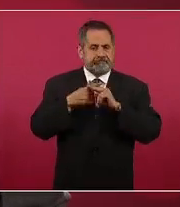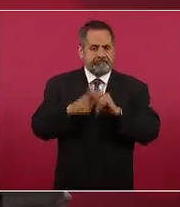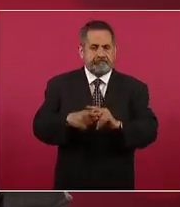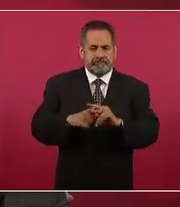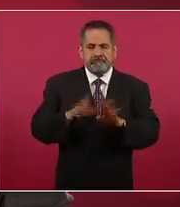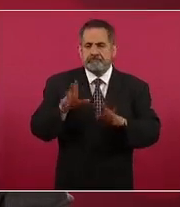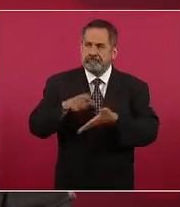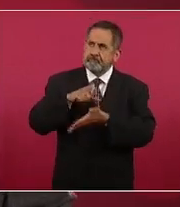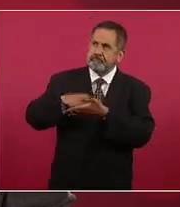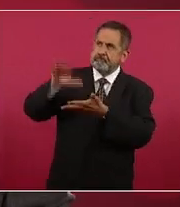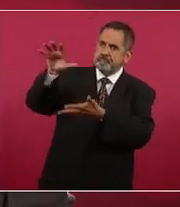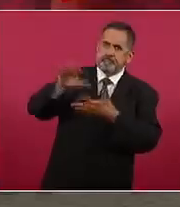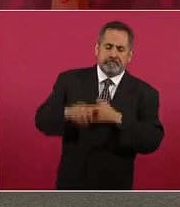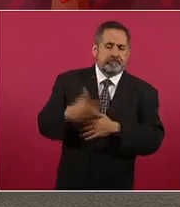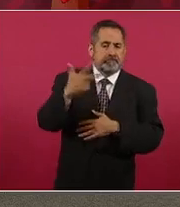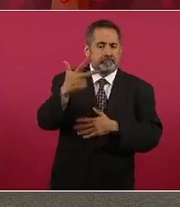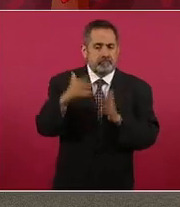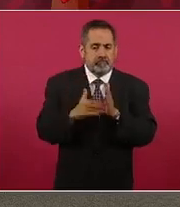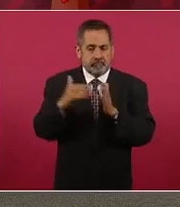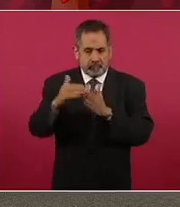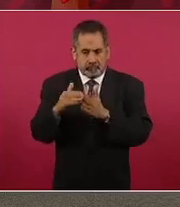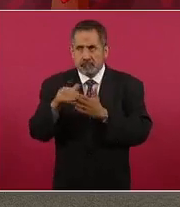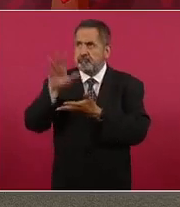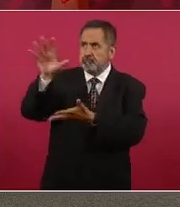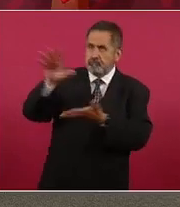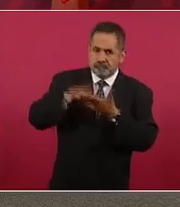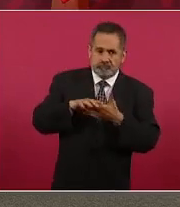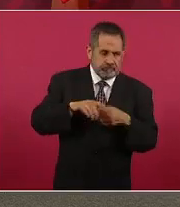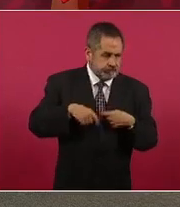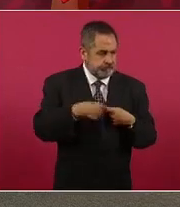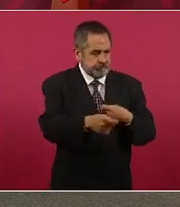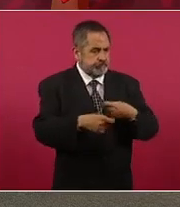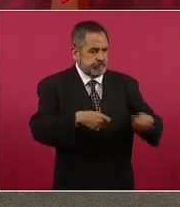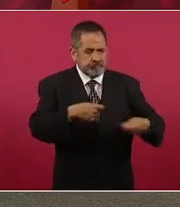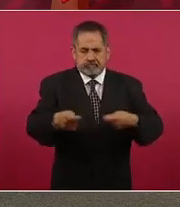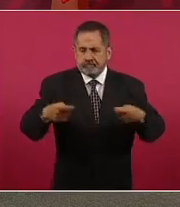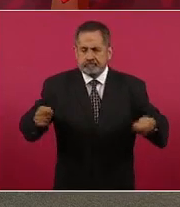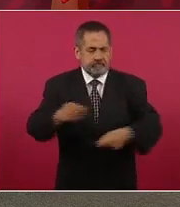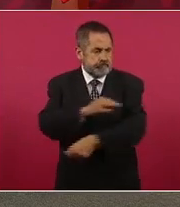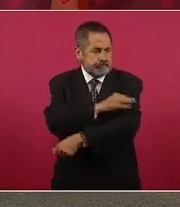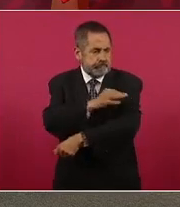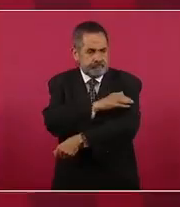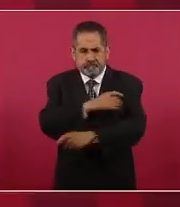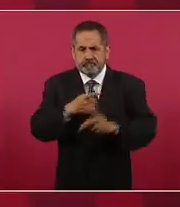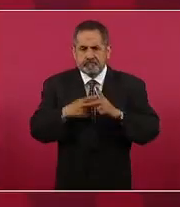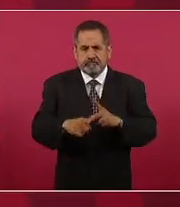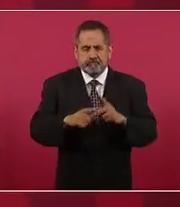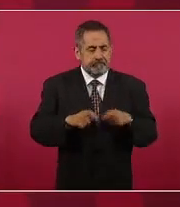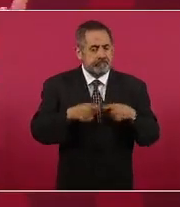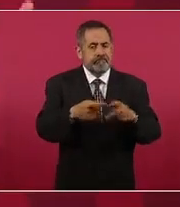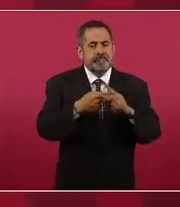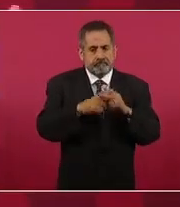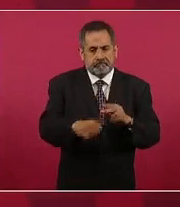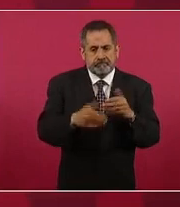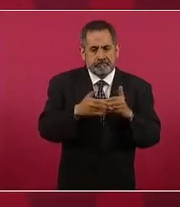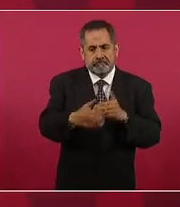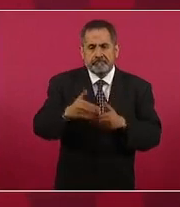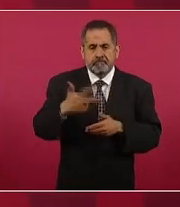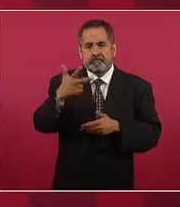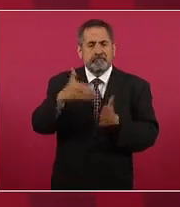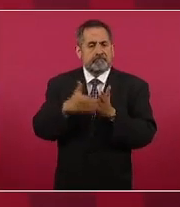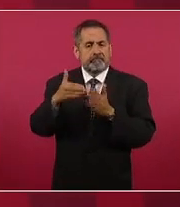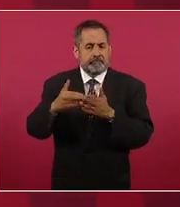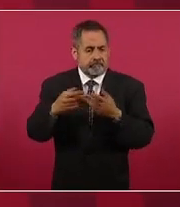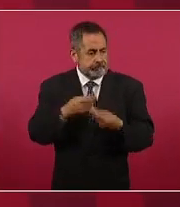compra de ocho millones de dosis que nos permitirá proteger o bien los primeros ocho millones